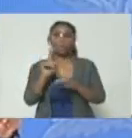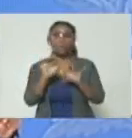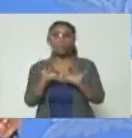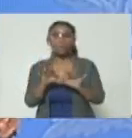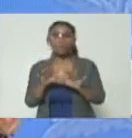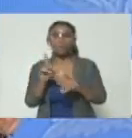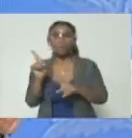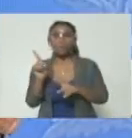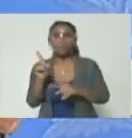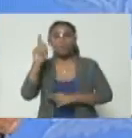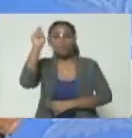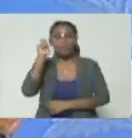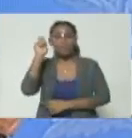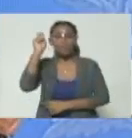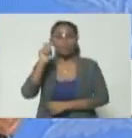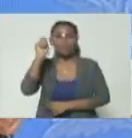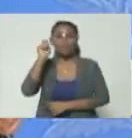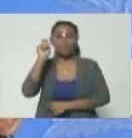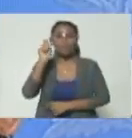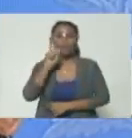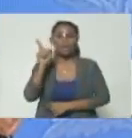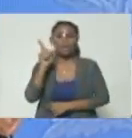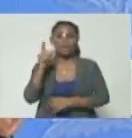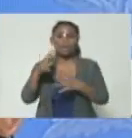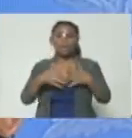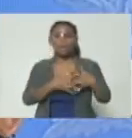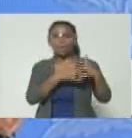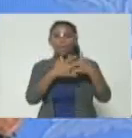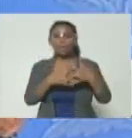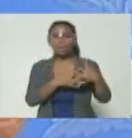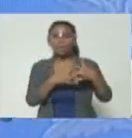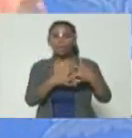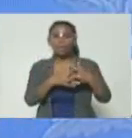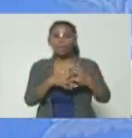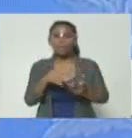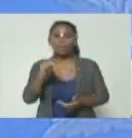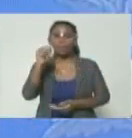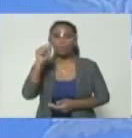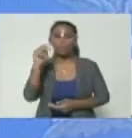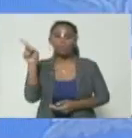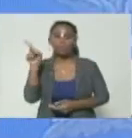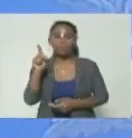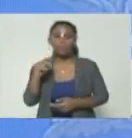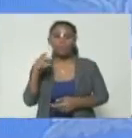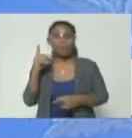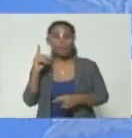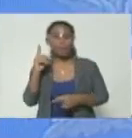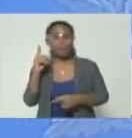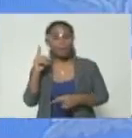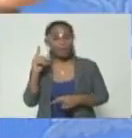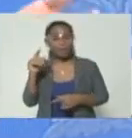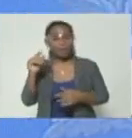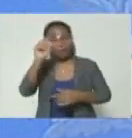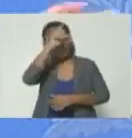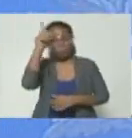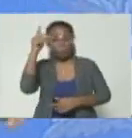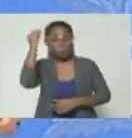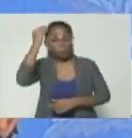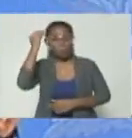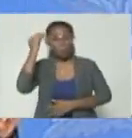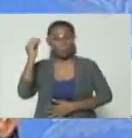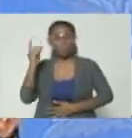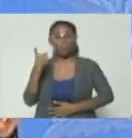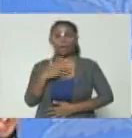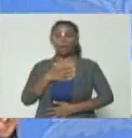meme con un diputado allá en los Estados Unidos de Norteamérica y como Leopoldo López se cree el sobrino séptimo del